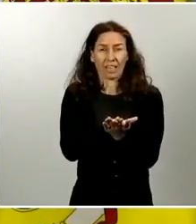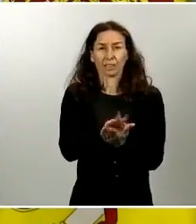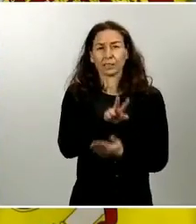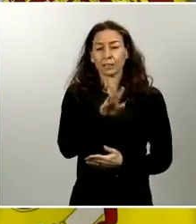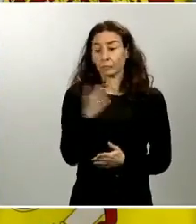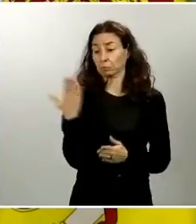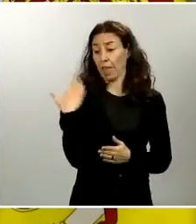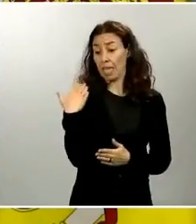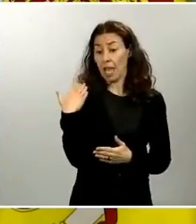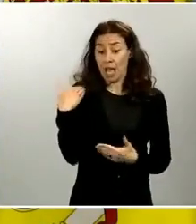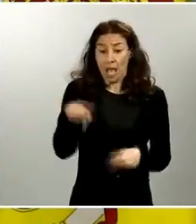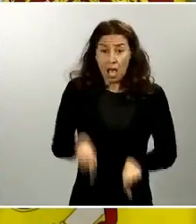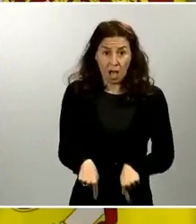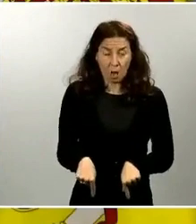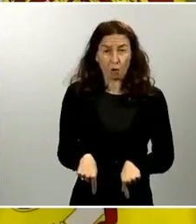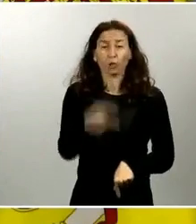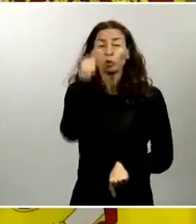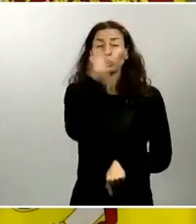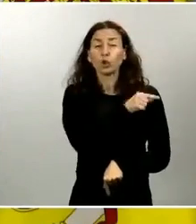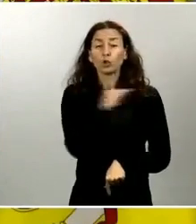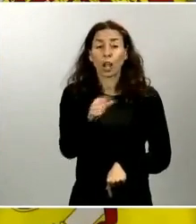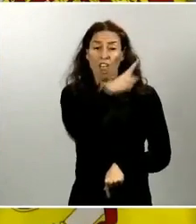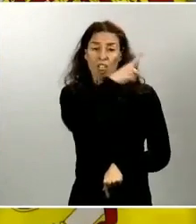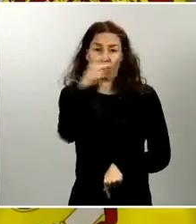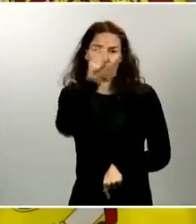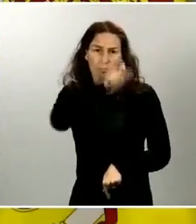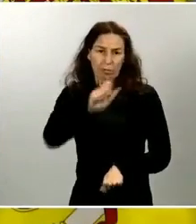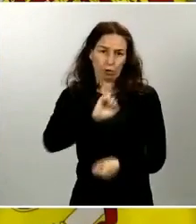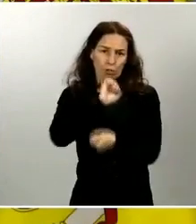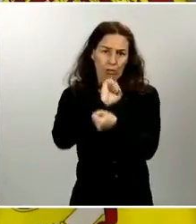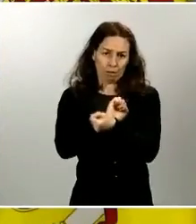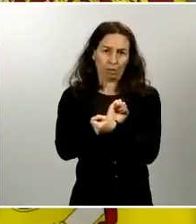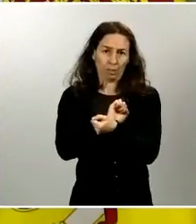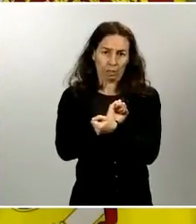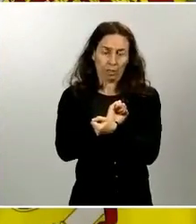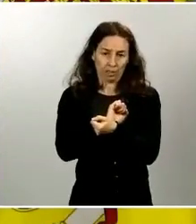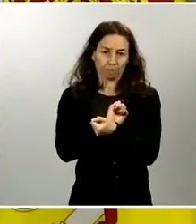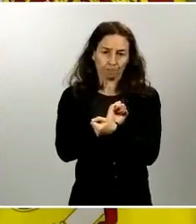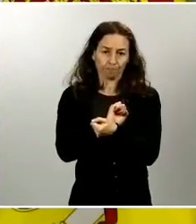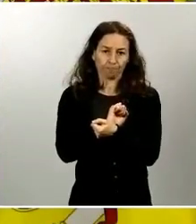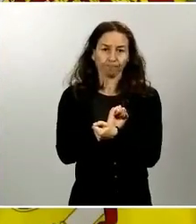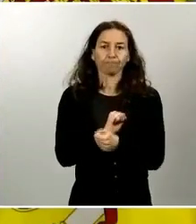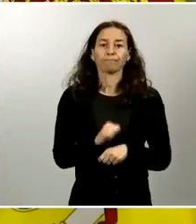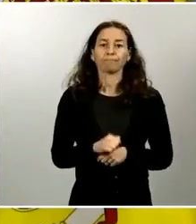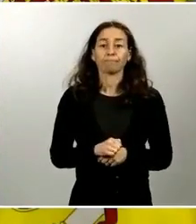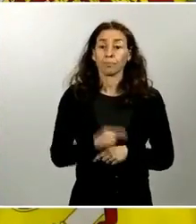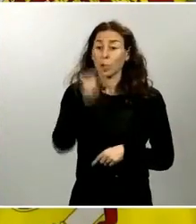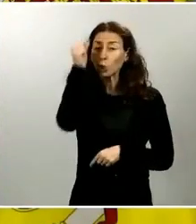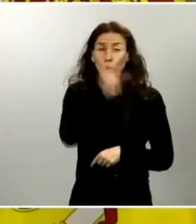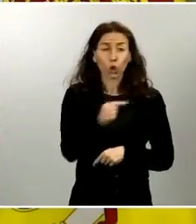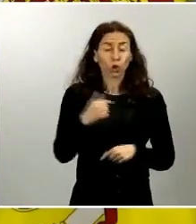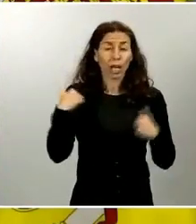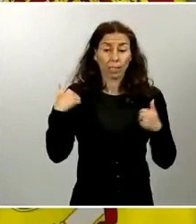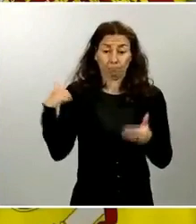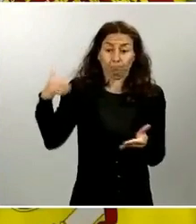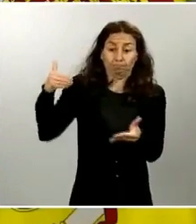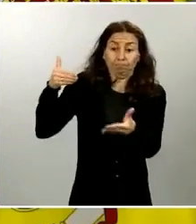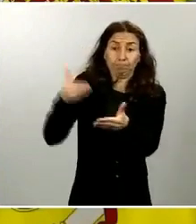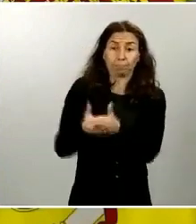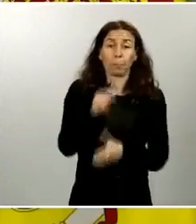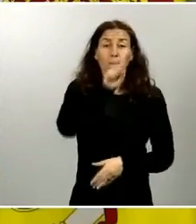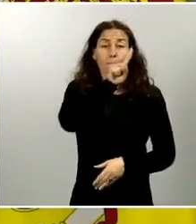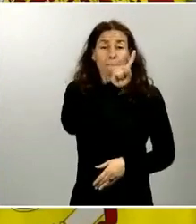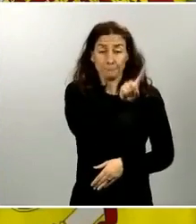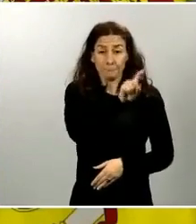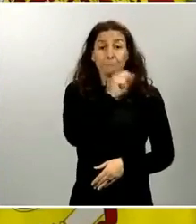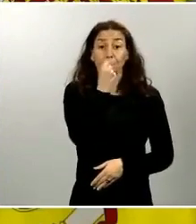personas detenidas ha sido de 100 que ya hacen un total de 1.449 detenidos desde que entró en